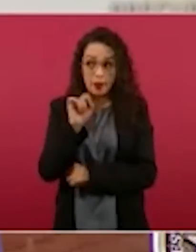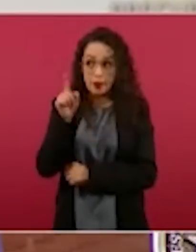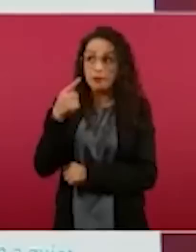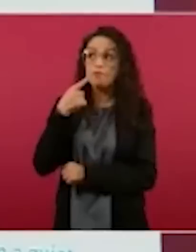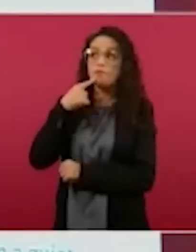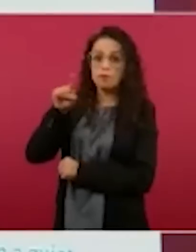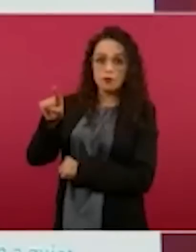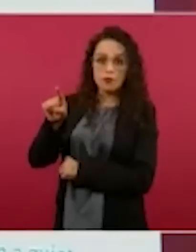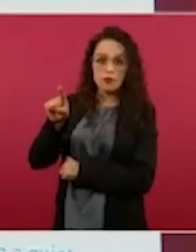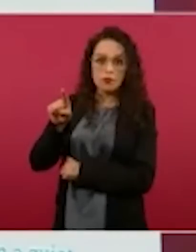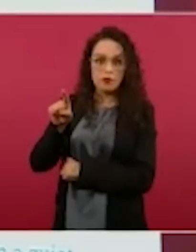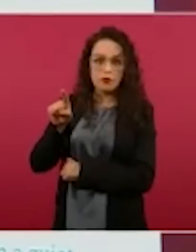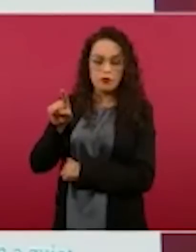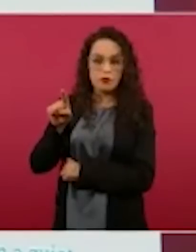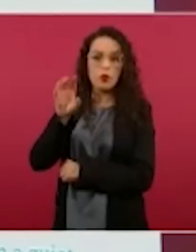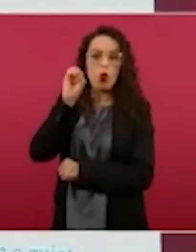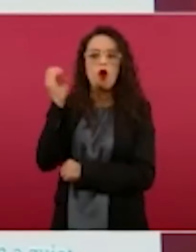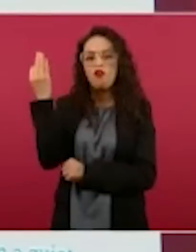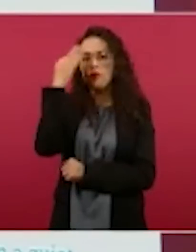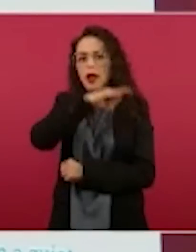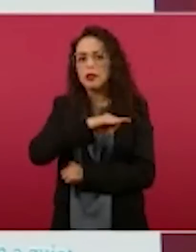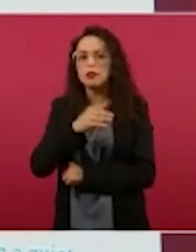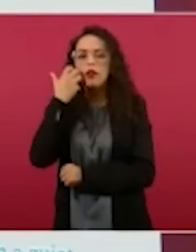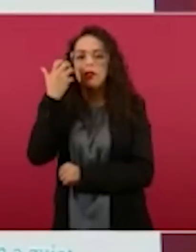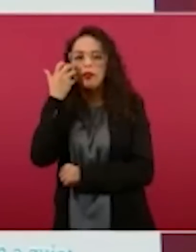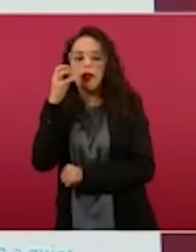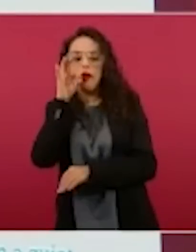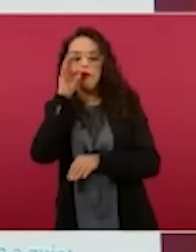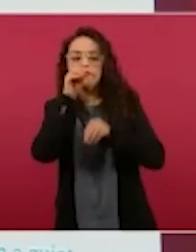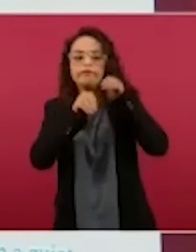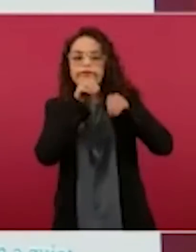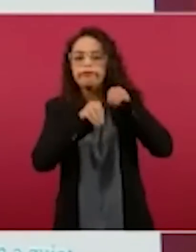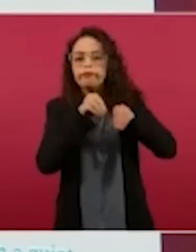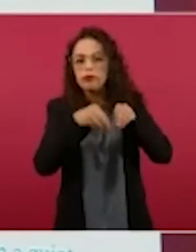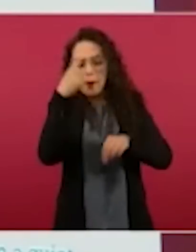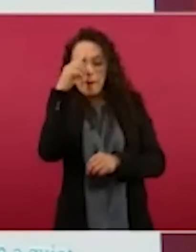es decir, si no está fabricada la acusación.